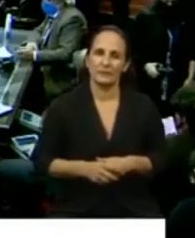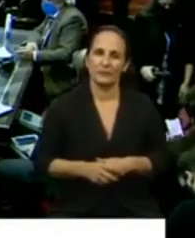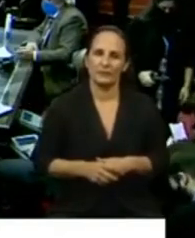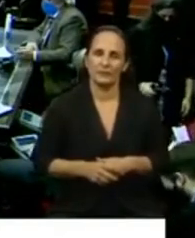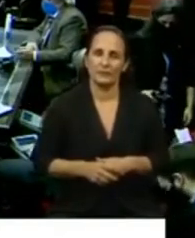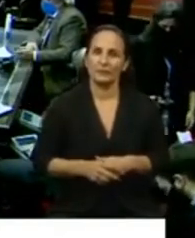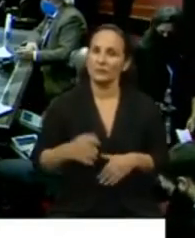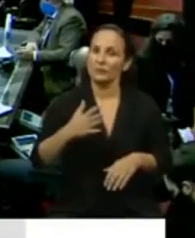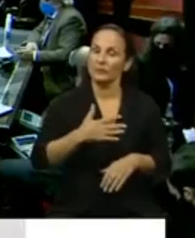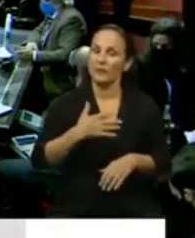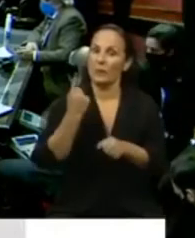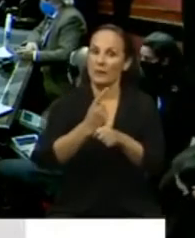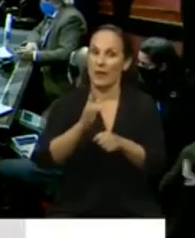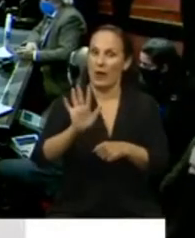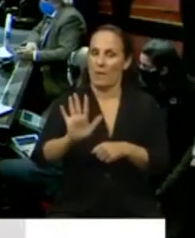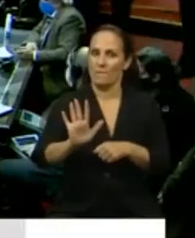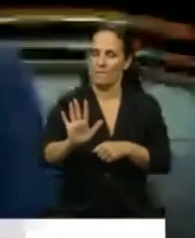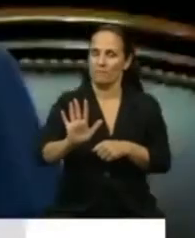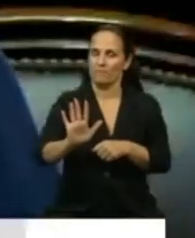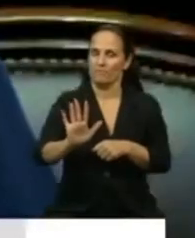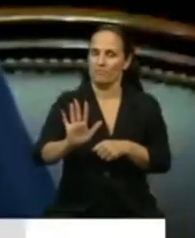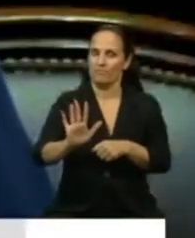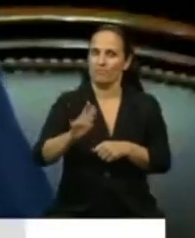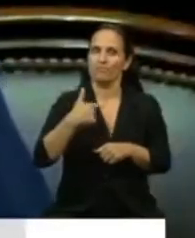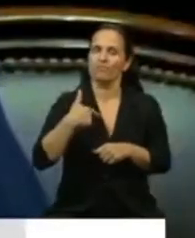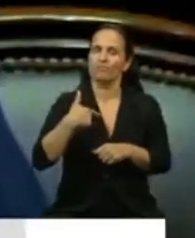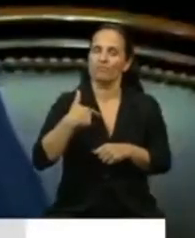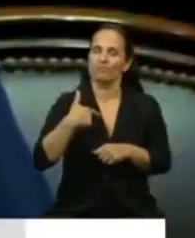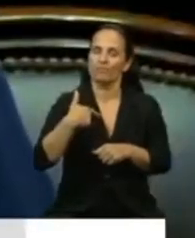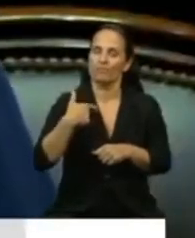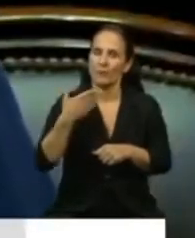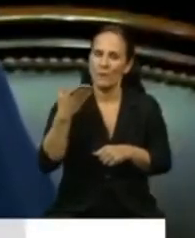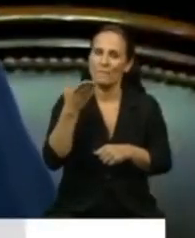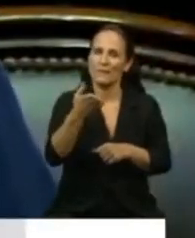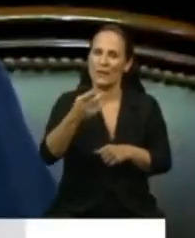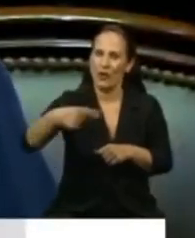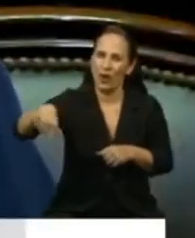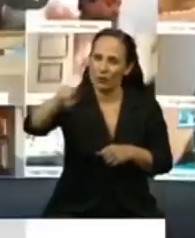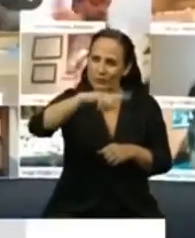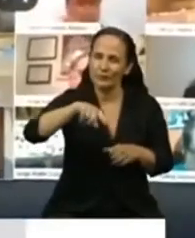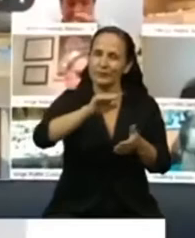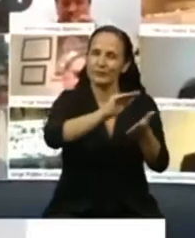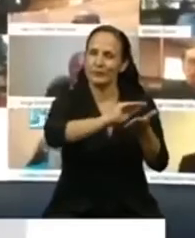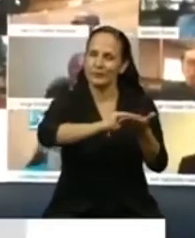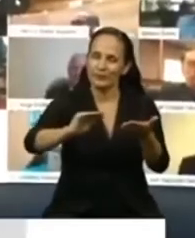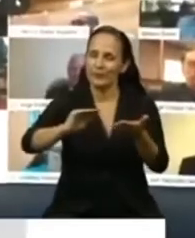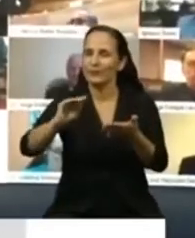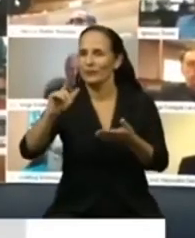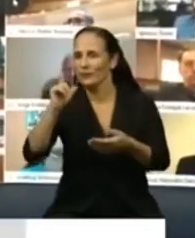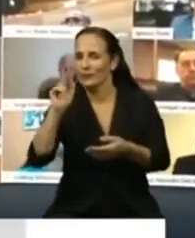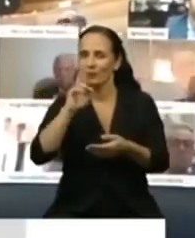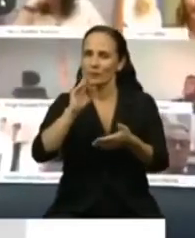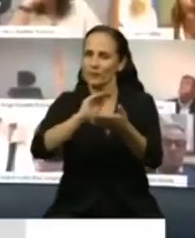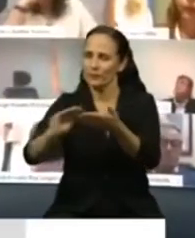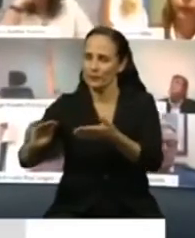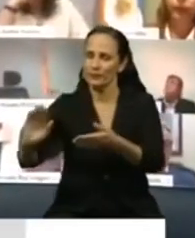Primero un alto y decir, pedirle la atención a todas las diputadas, a todos los diputados